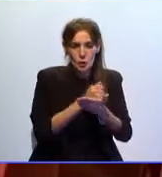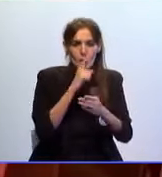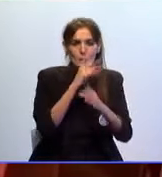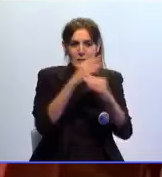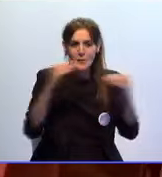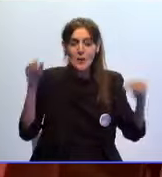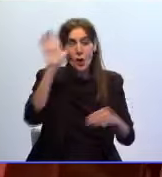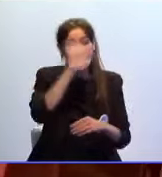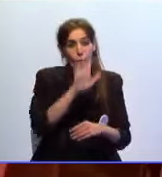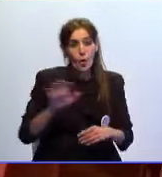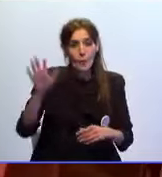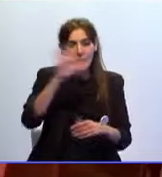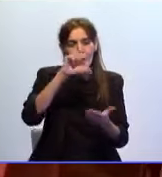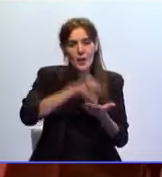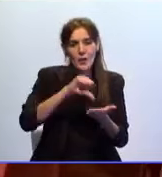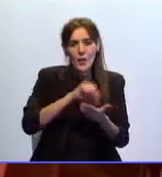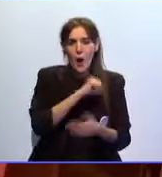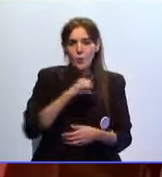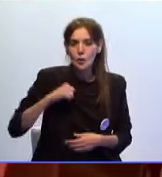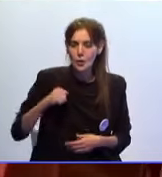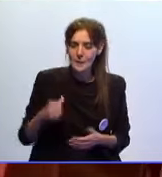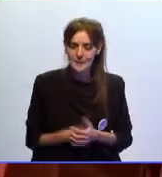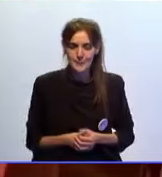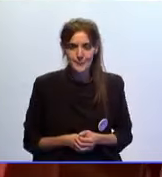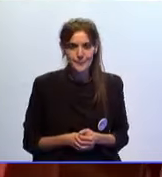las comunidades y ciudades autónomas.